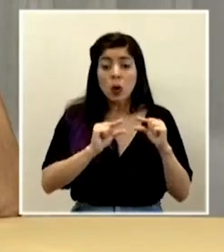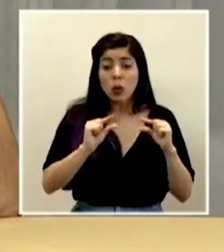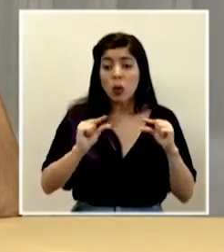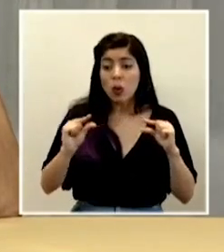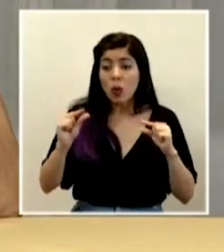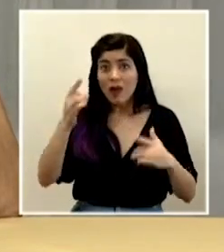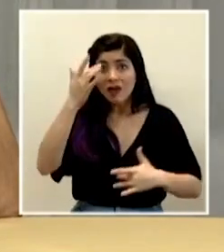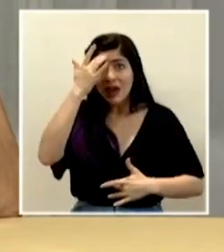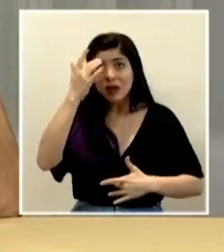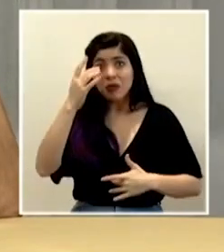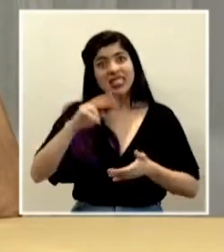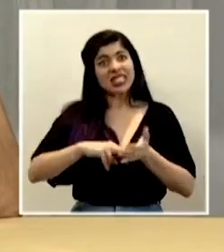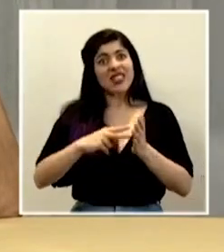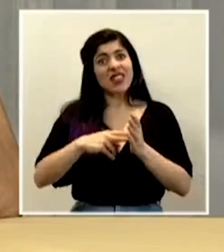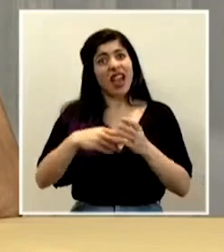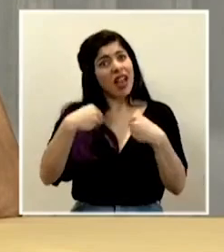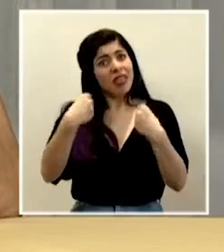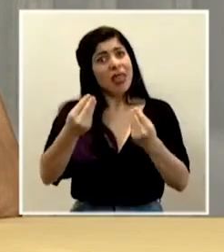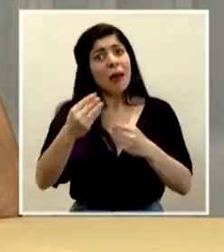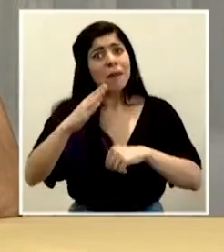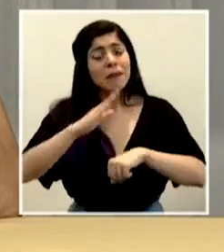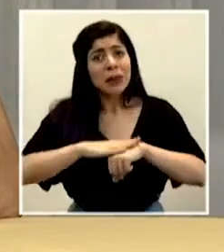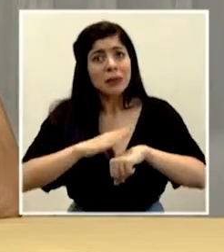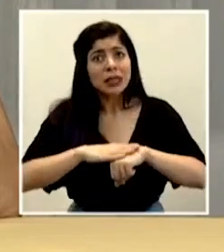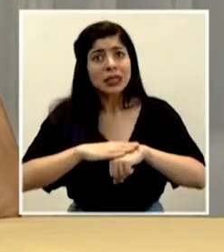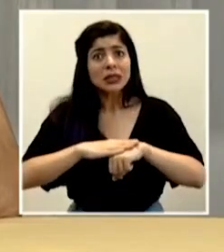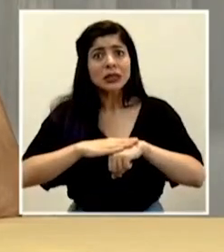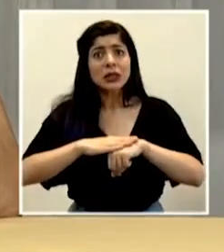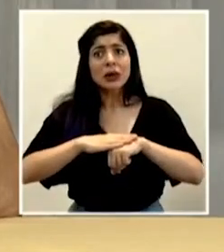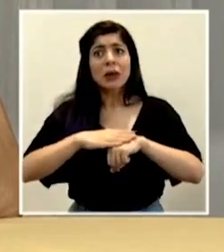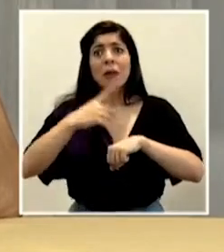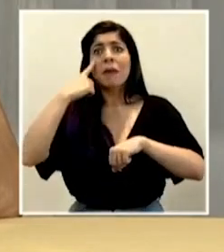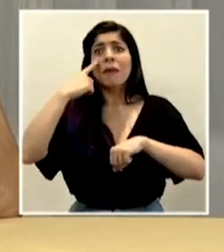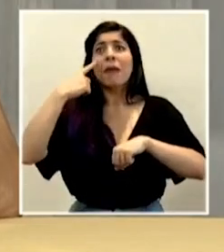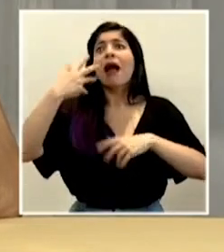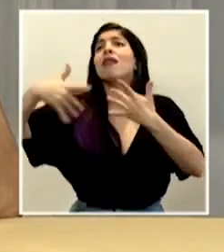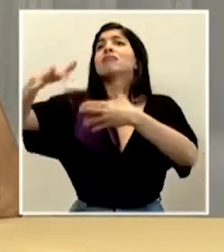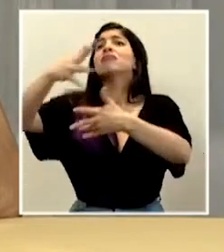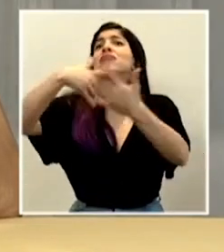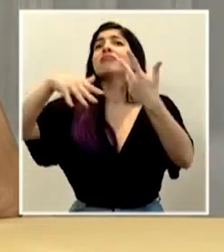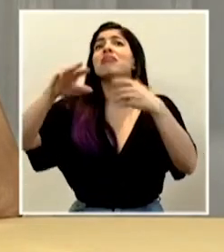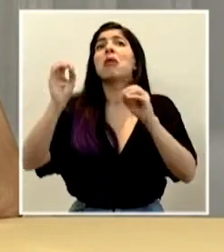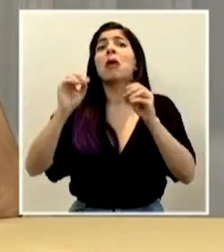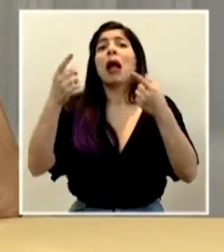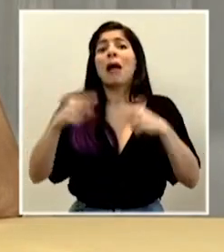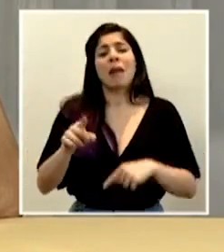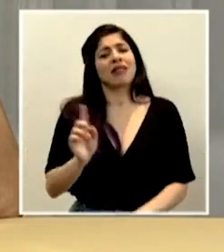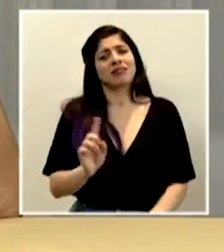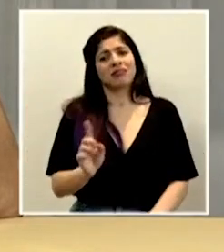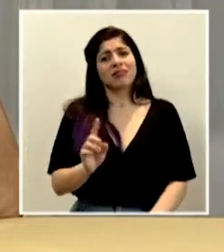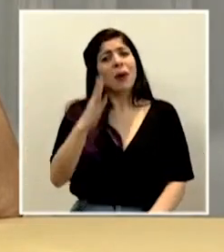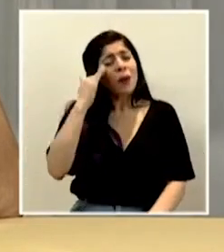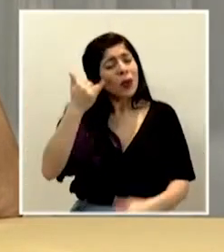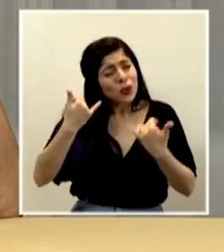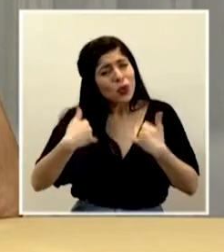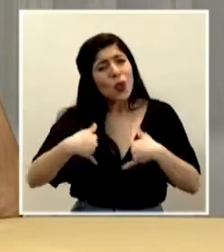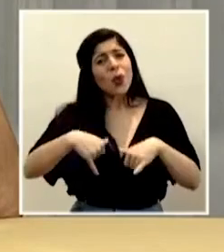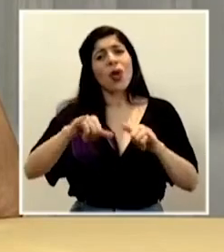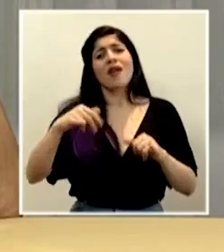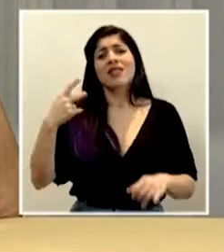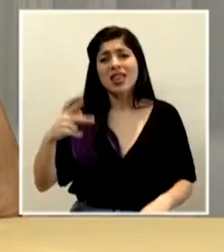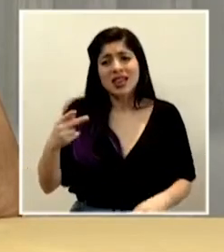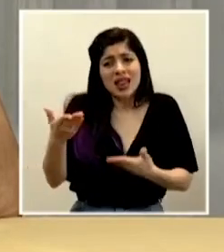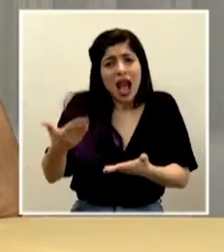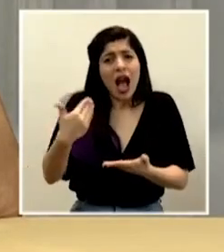no nos autoriza, no nos da permiso para ir a la sociedad como si nada estuviera ocurriendo porque todavía el riesgo